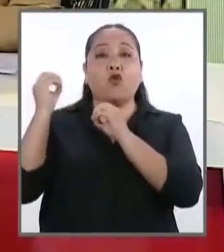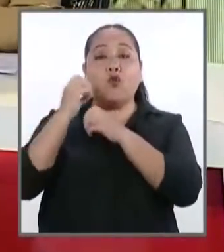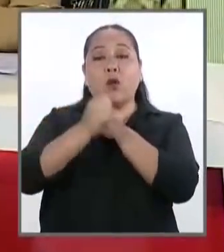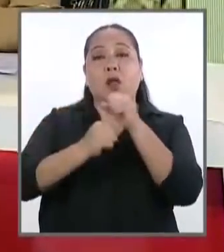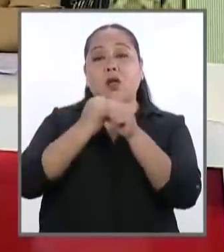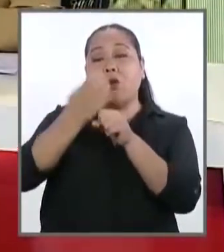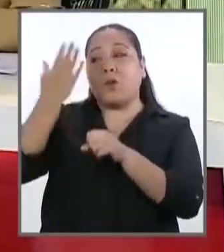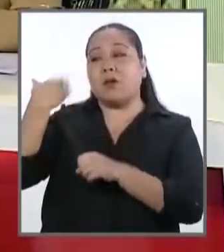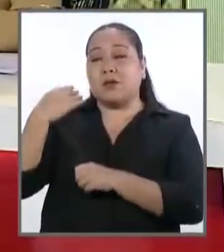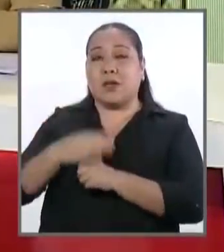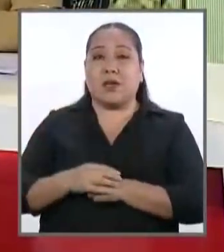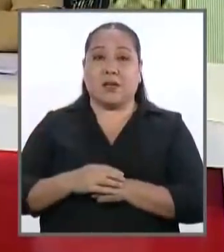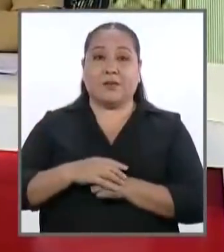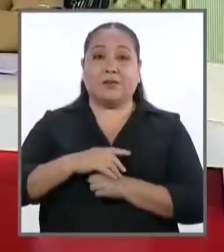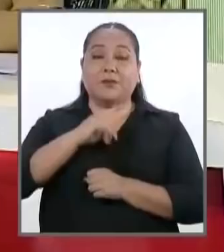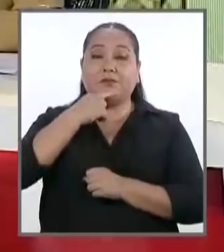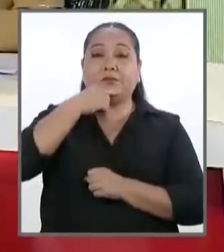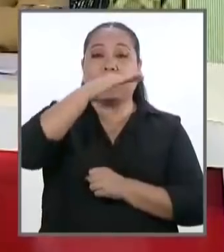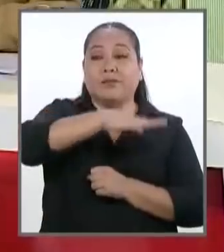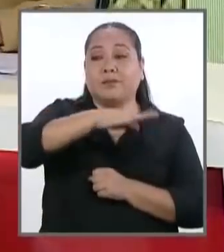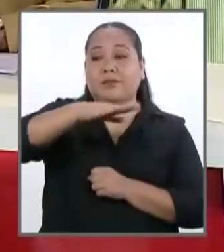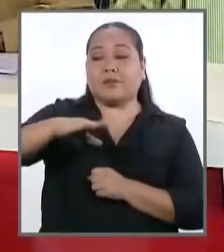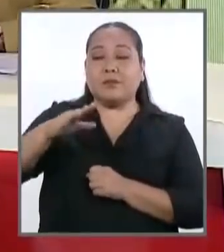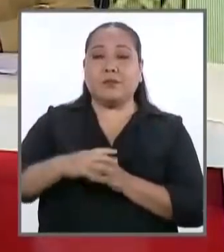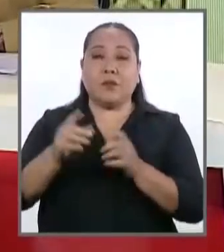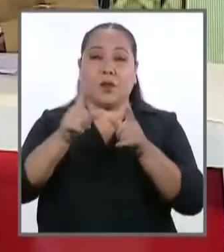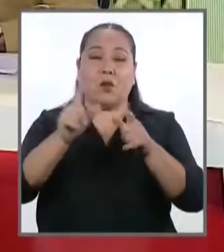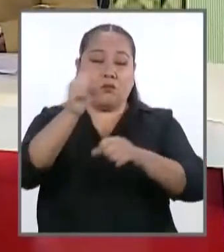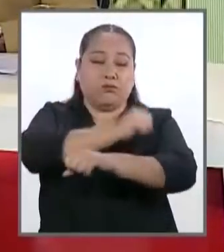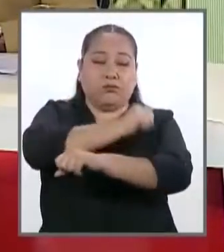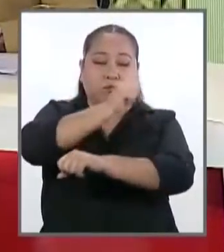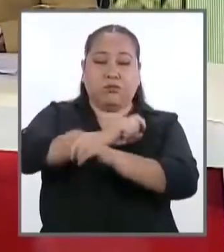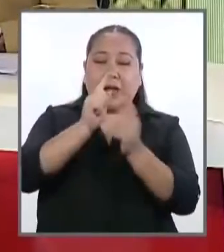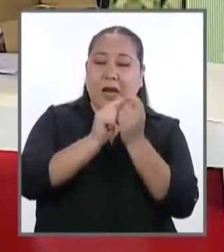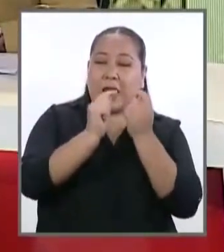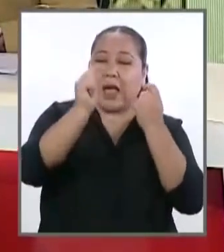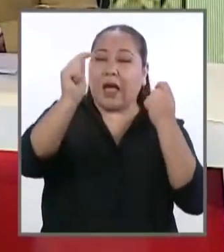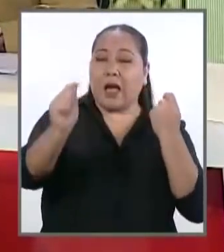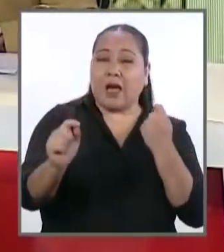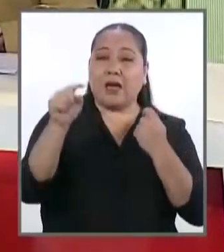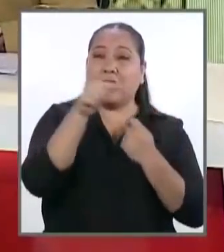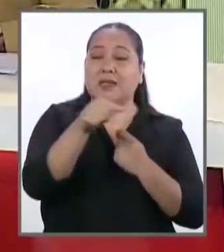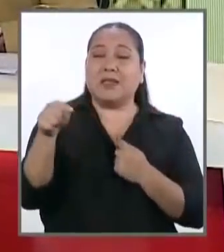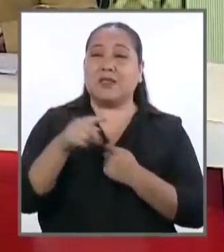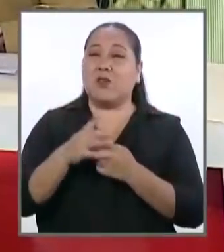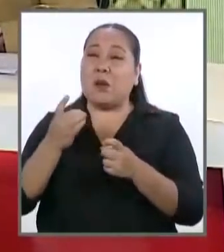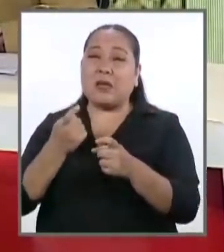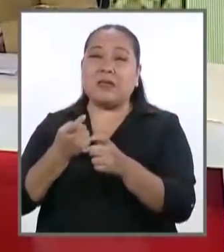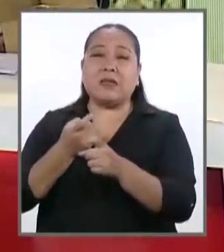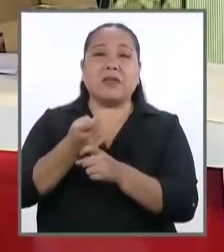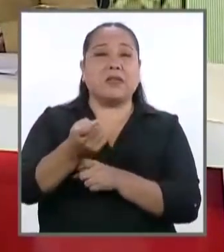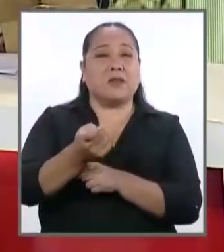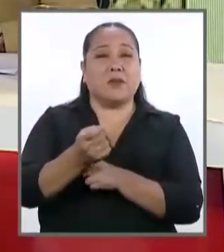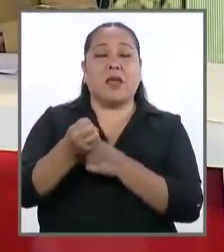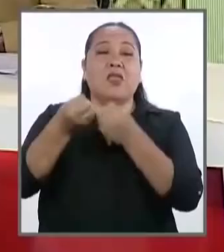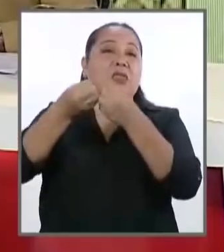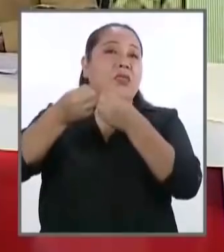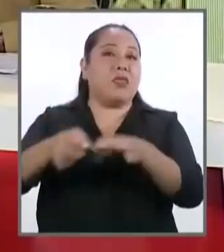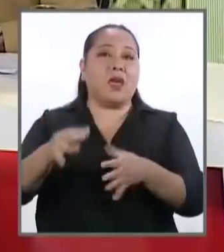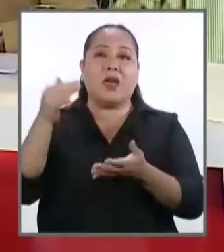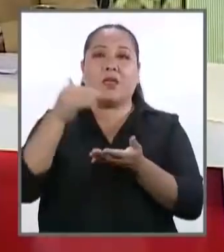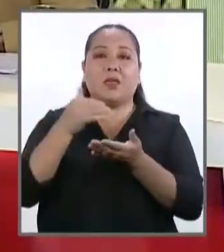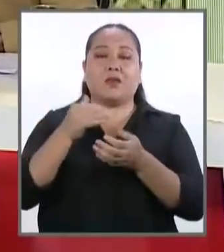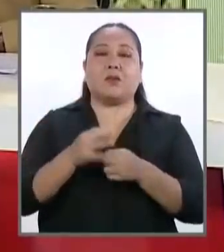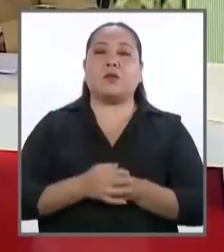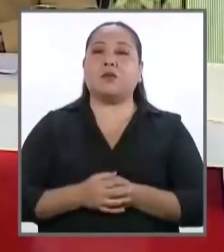pandemia, las menores de zonas urbanos, marginales y rurales son las más afectadas, dejan de estudiar.